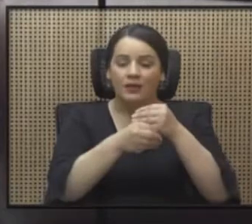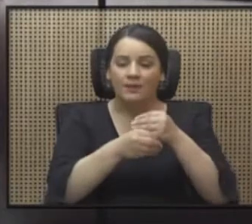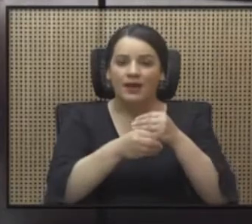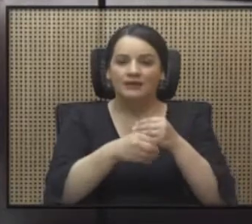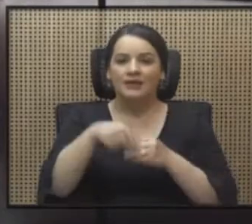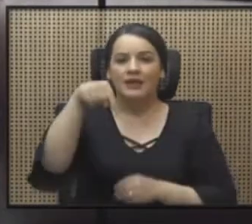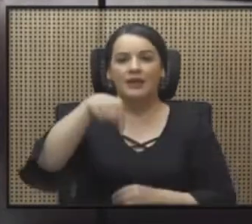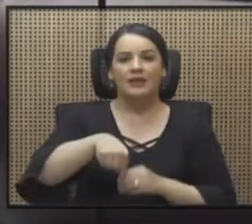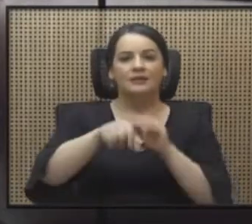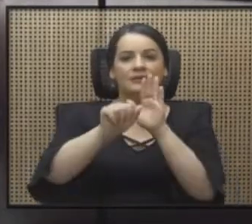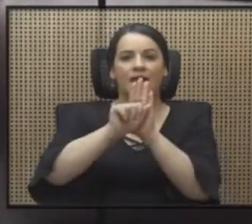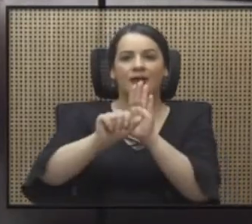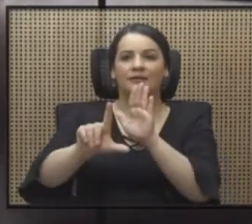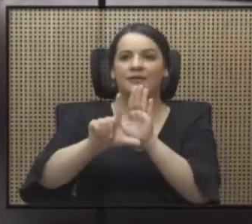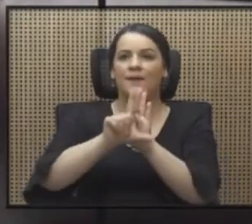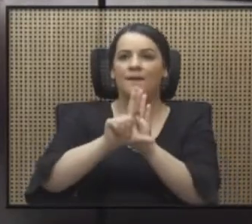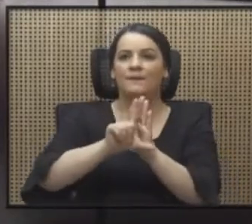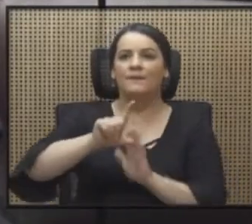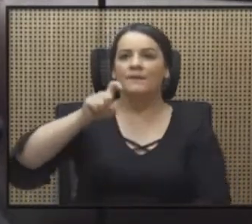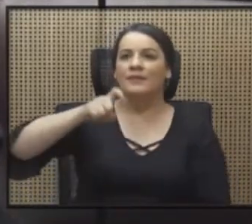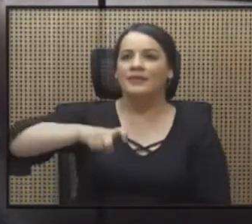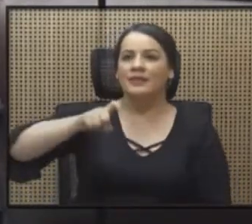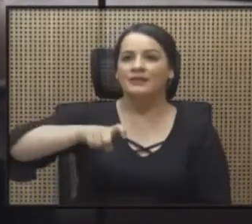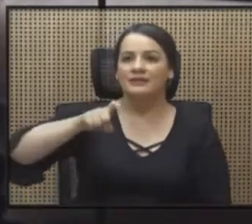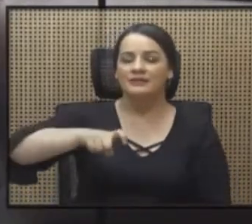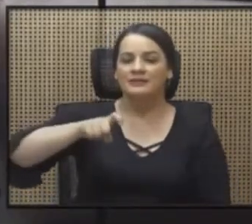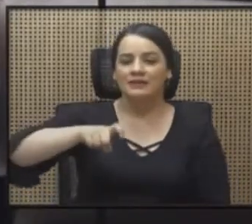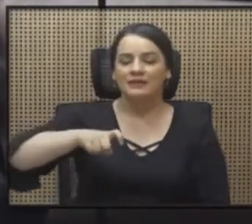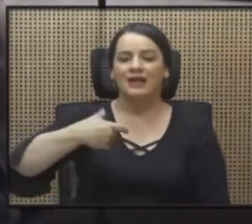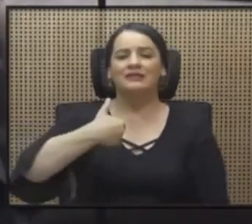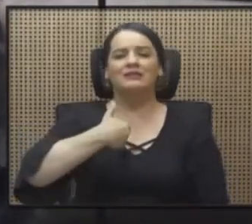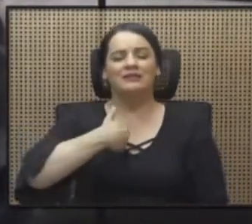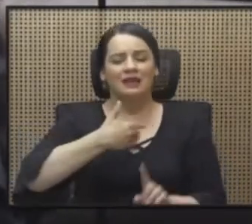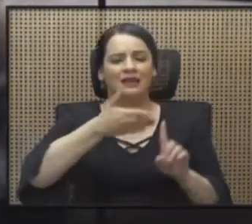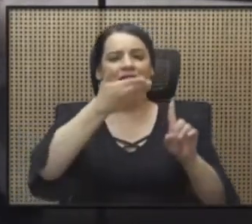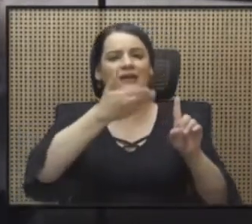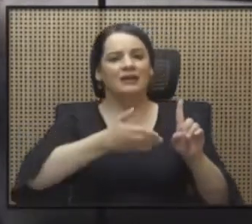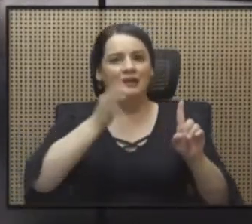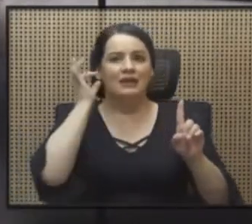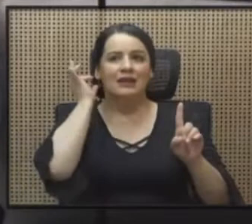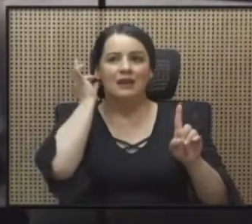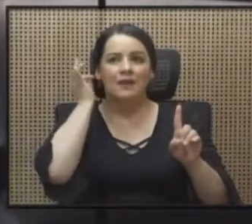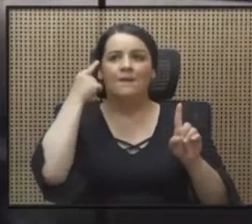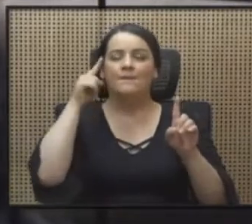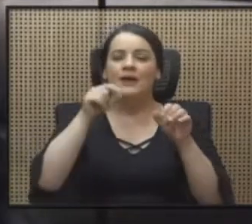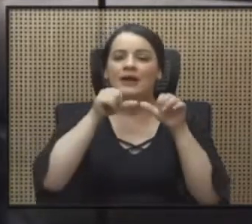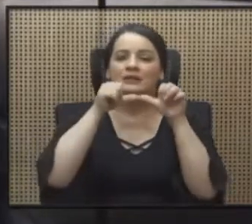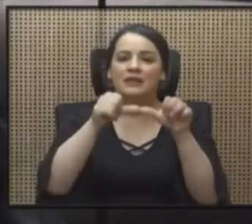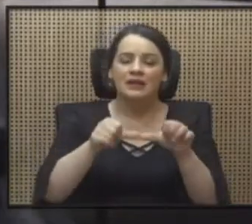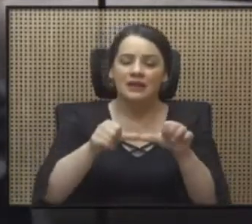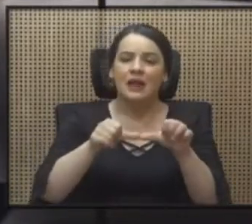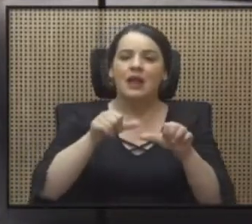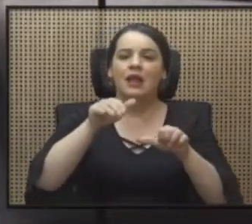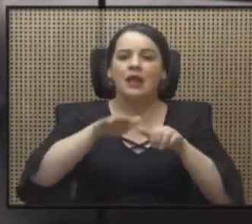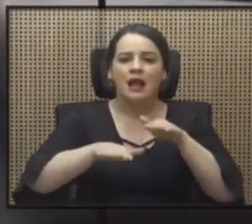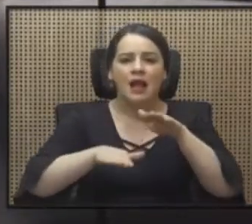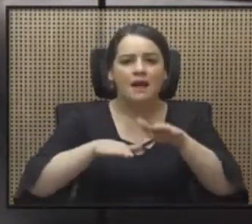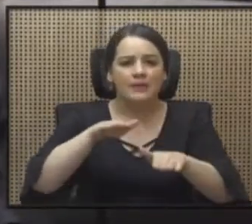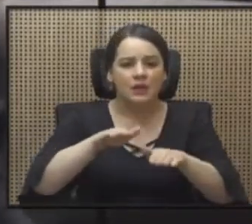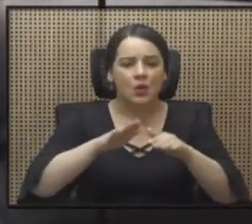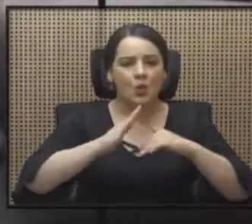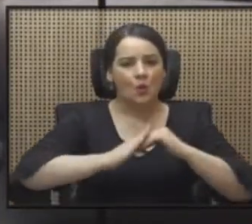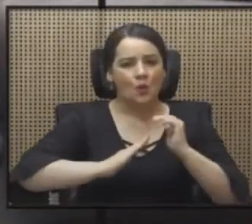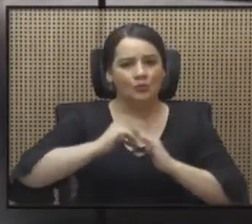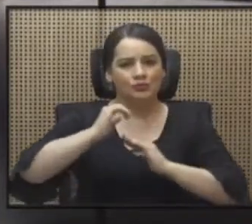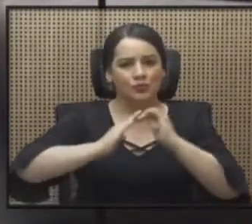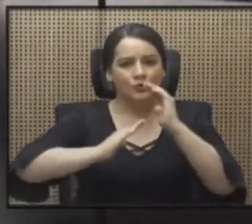asamblea necesita tenerla para seguir caminando, para seguir construyendo esos frutos